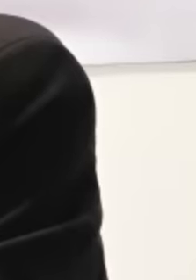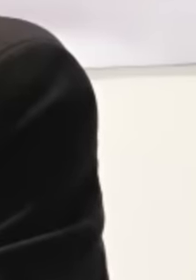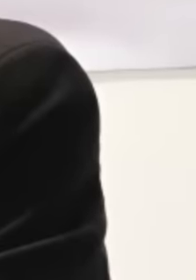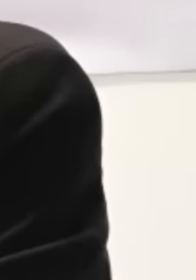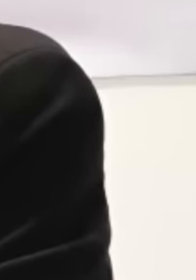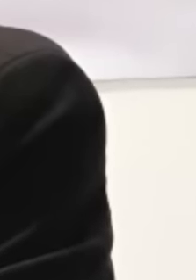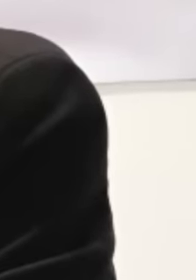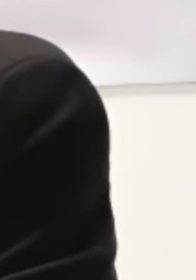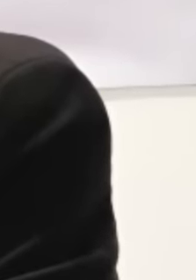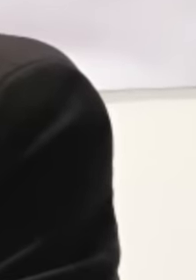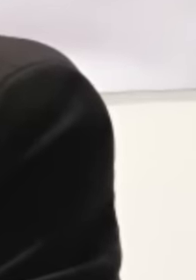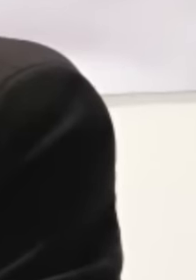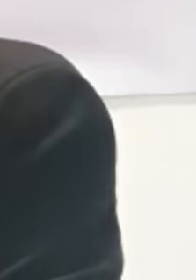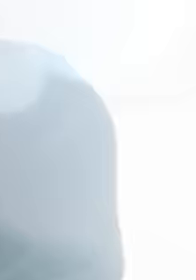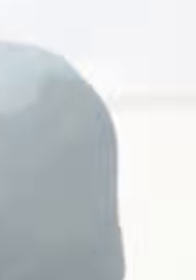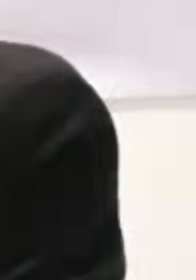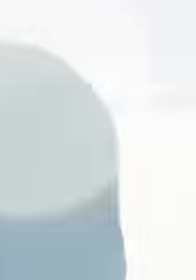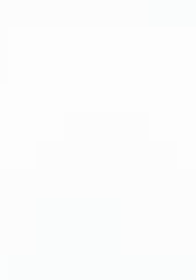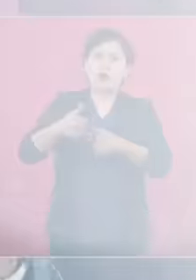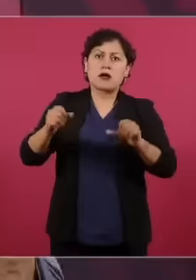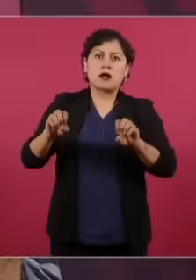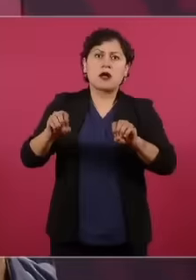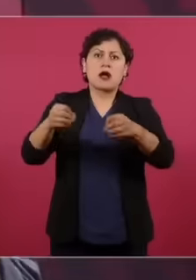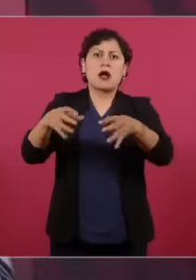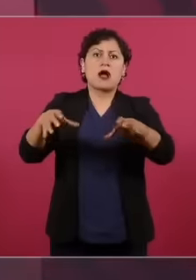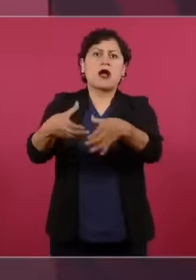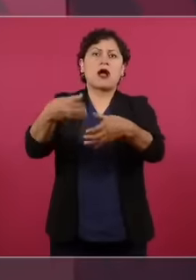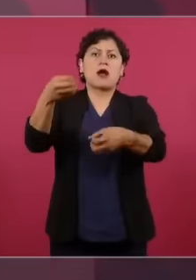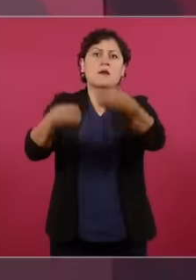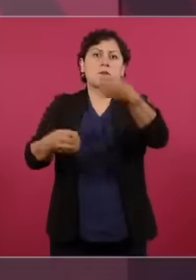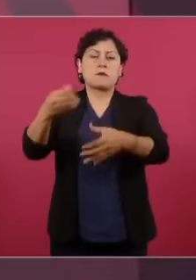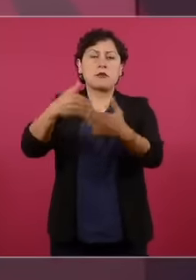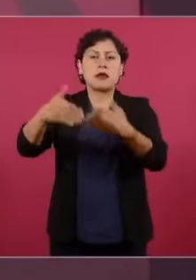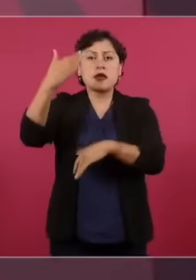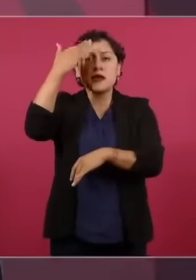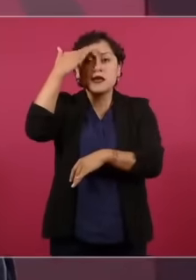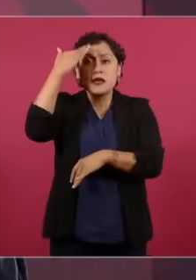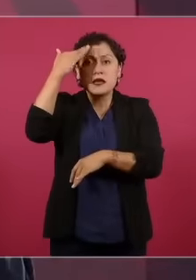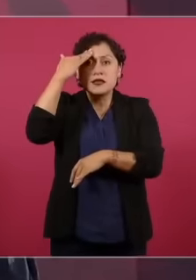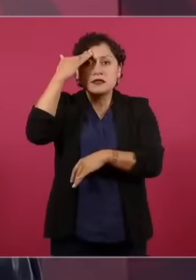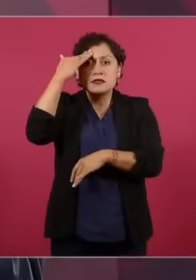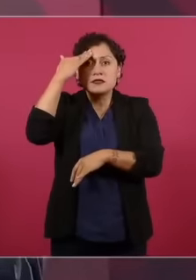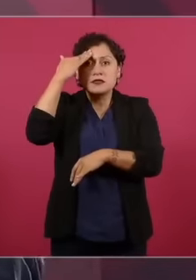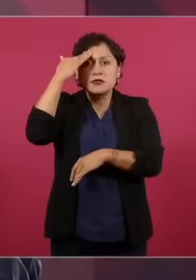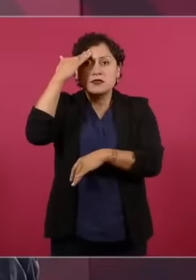y lo liquidan siete meses.